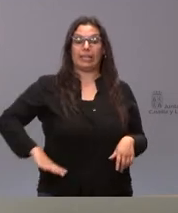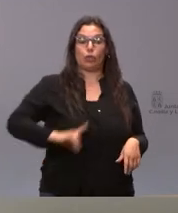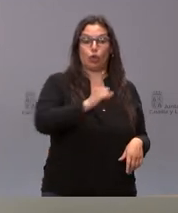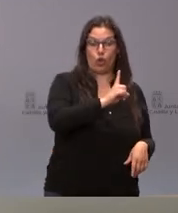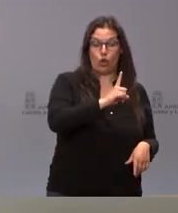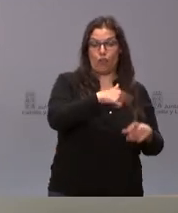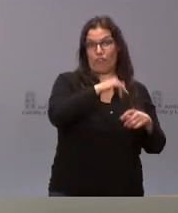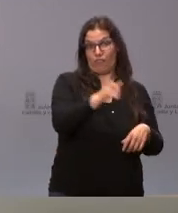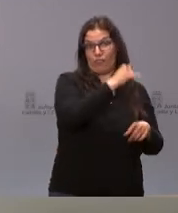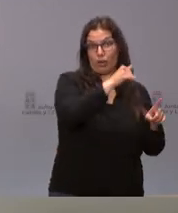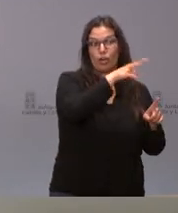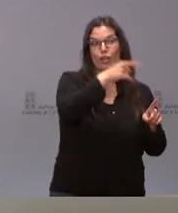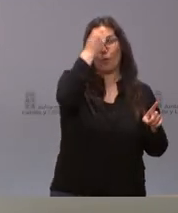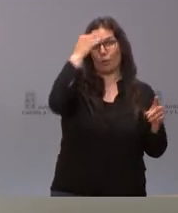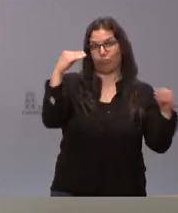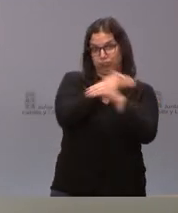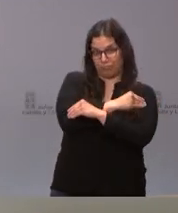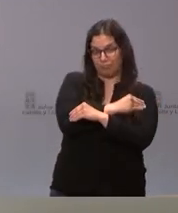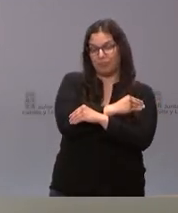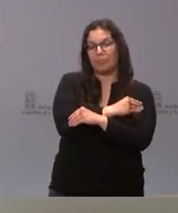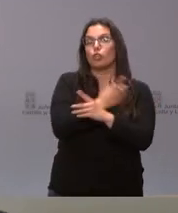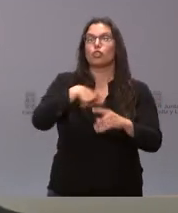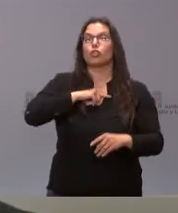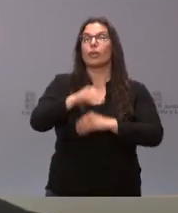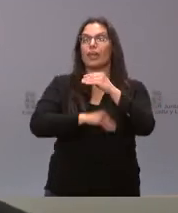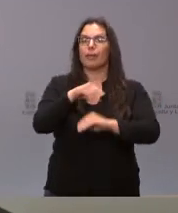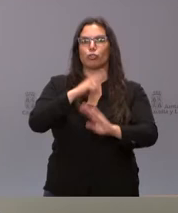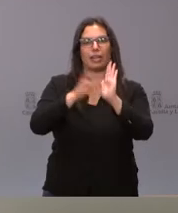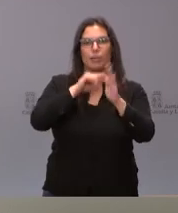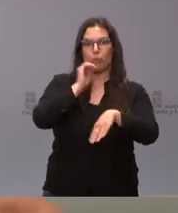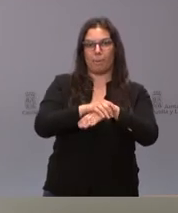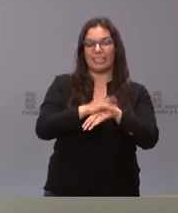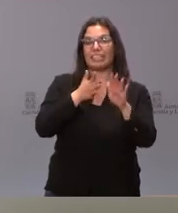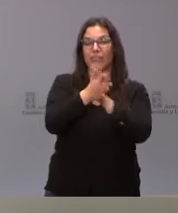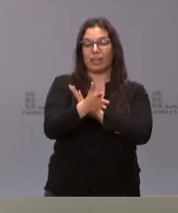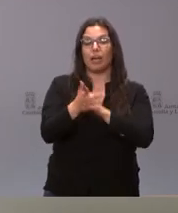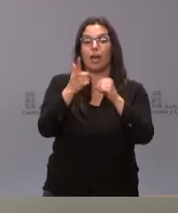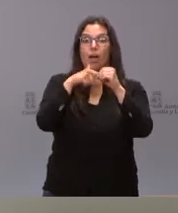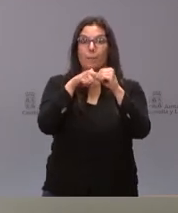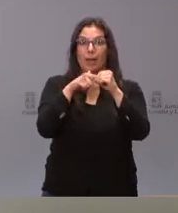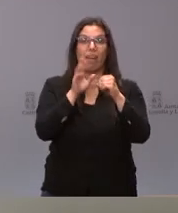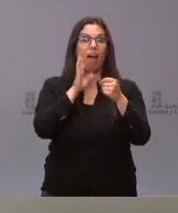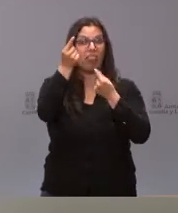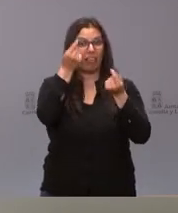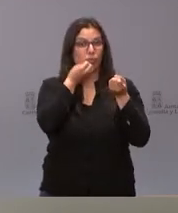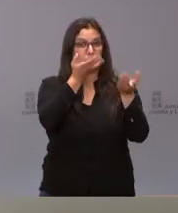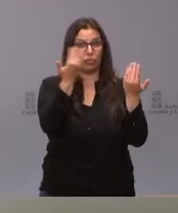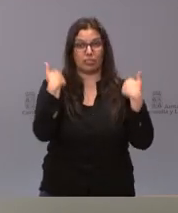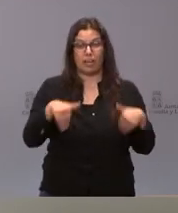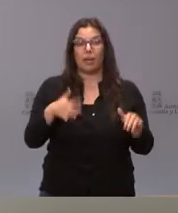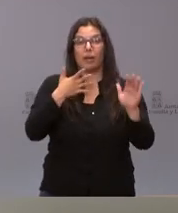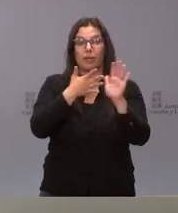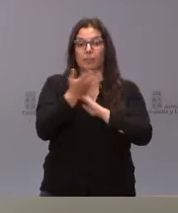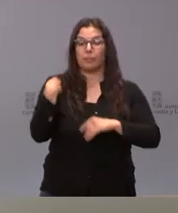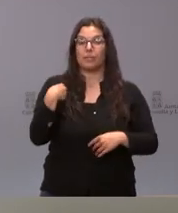de plazas en función del cumplimiento de la ley ¿de qué se trata? pues el número de plazas que están asociadas a los datos que les hemos dicho los que llevan al